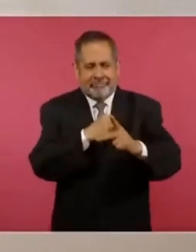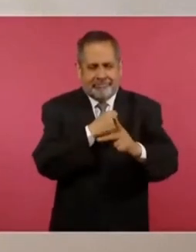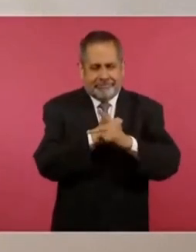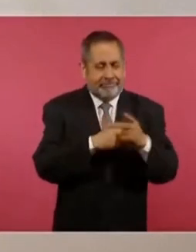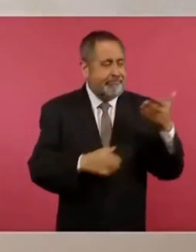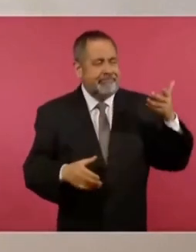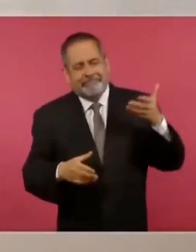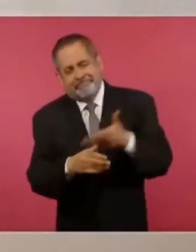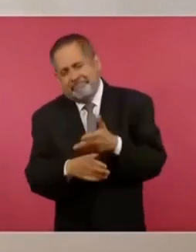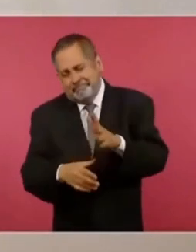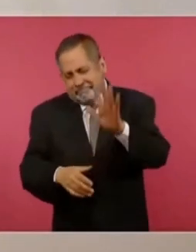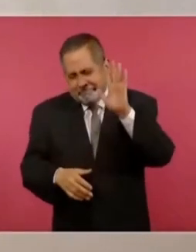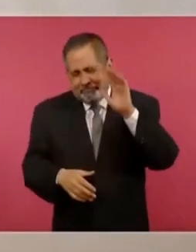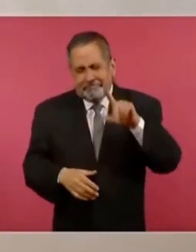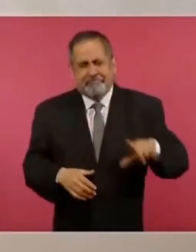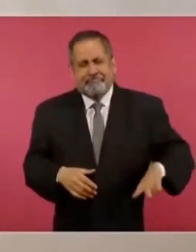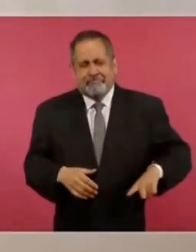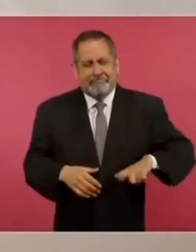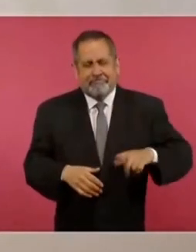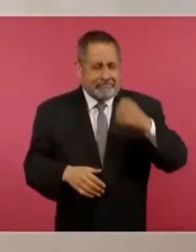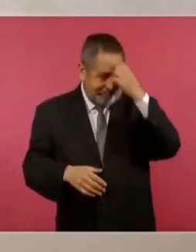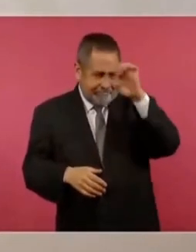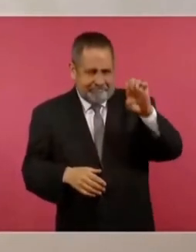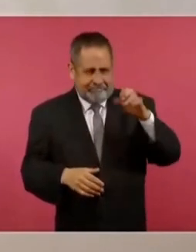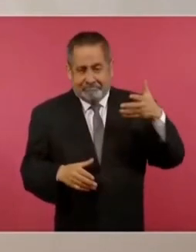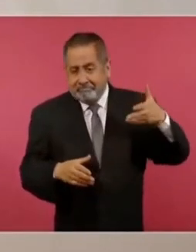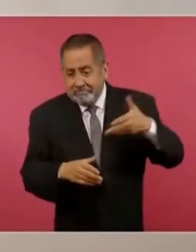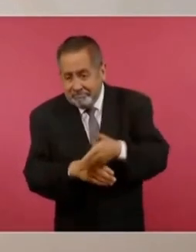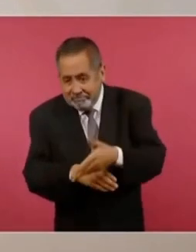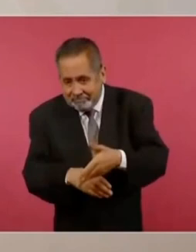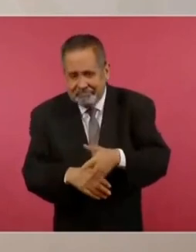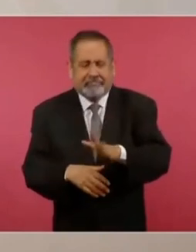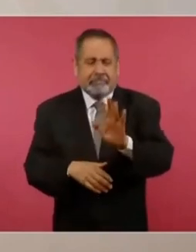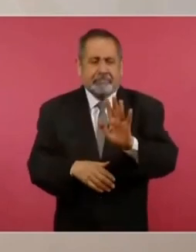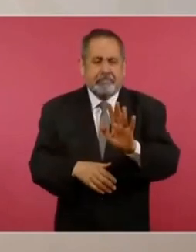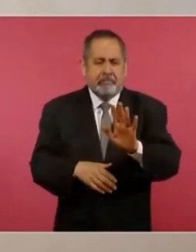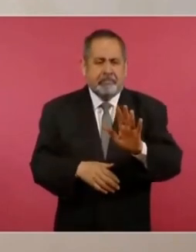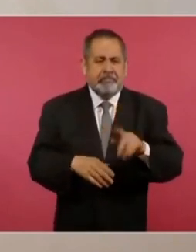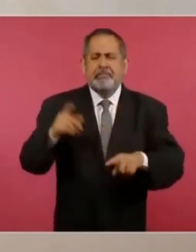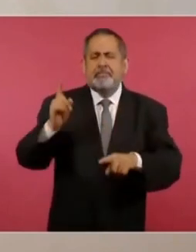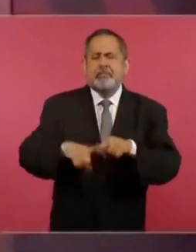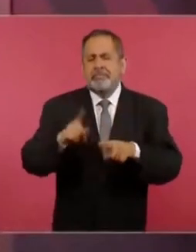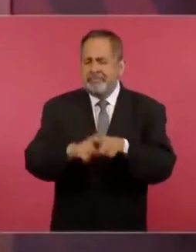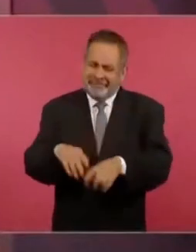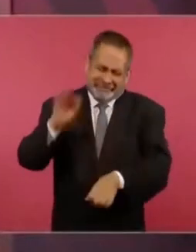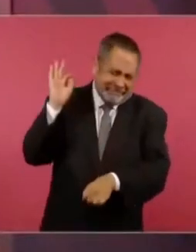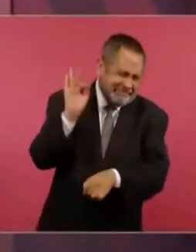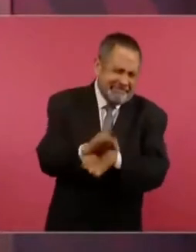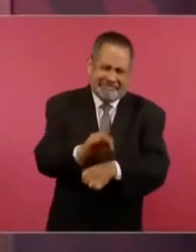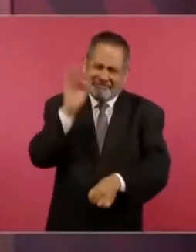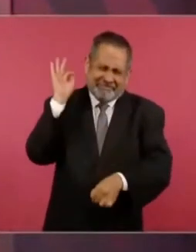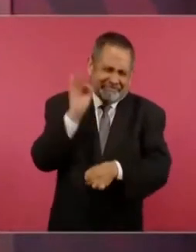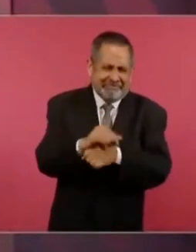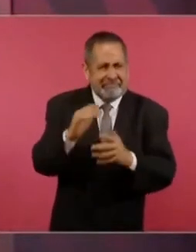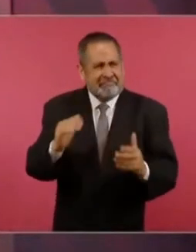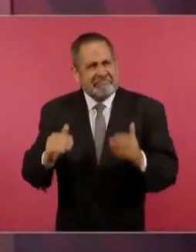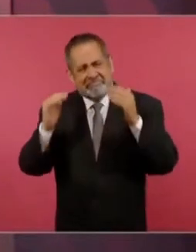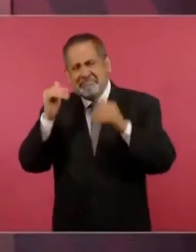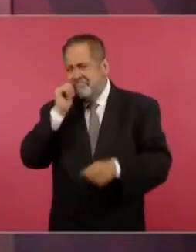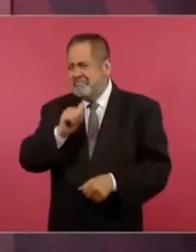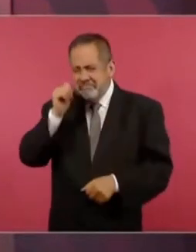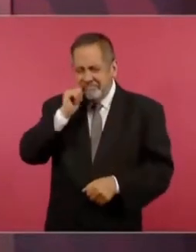gobierno, un país extranjero, pues, ¿quiénes han defendido siempre la soberanía?